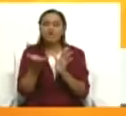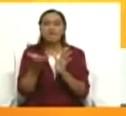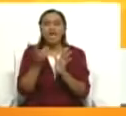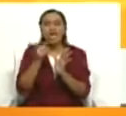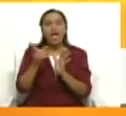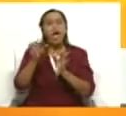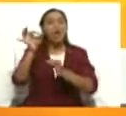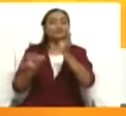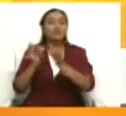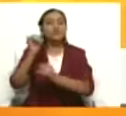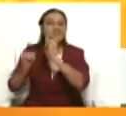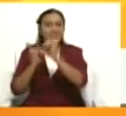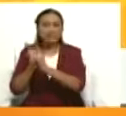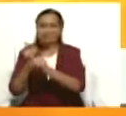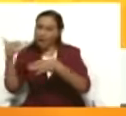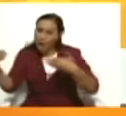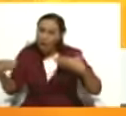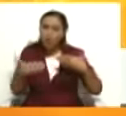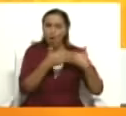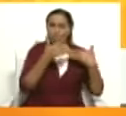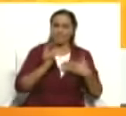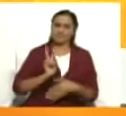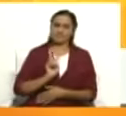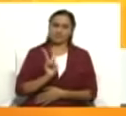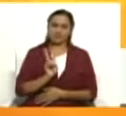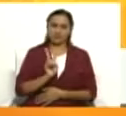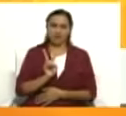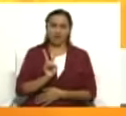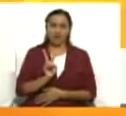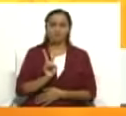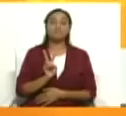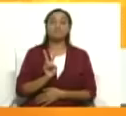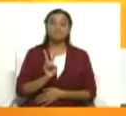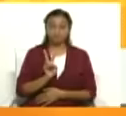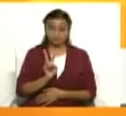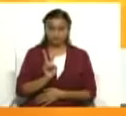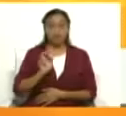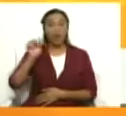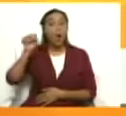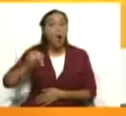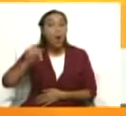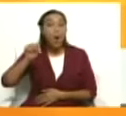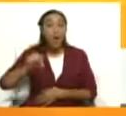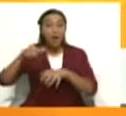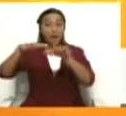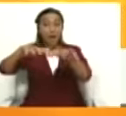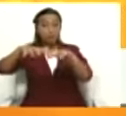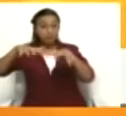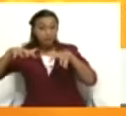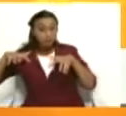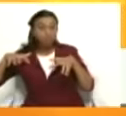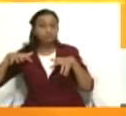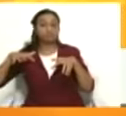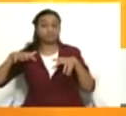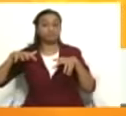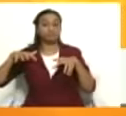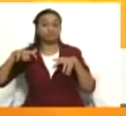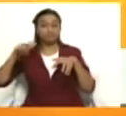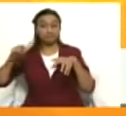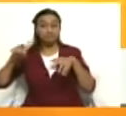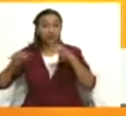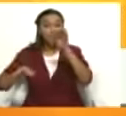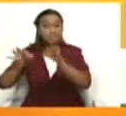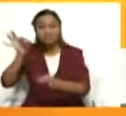contra Venezuela. Hoy la sala de apelaciones dijo que la sala de cuestiones